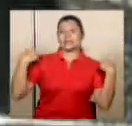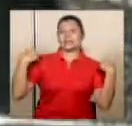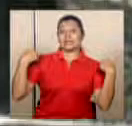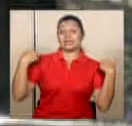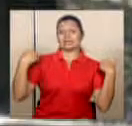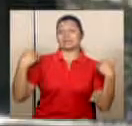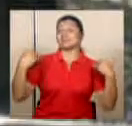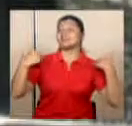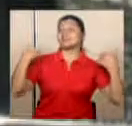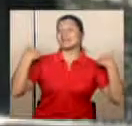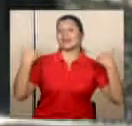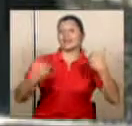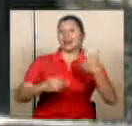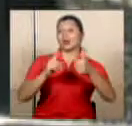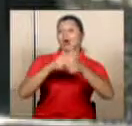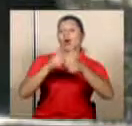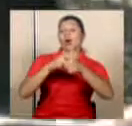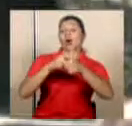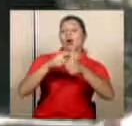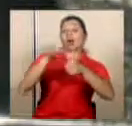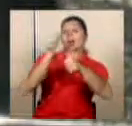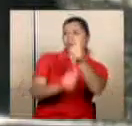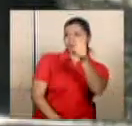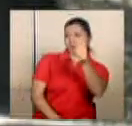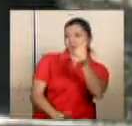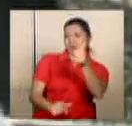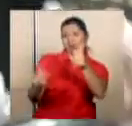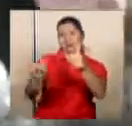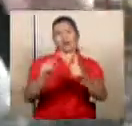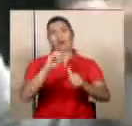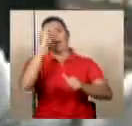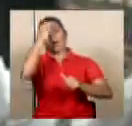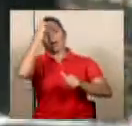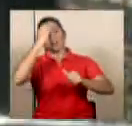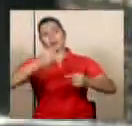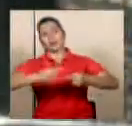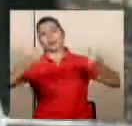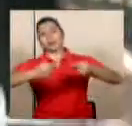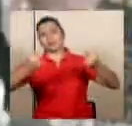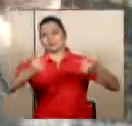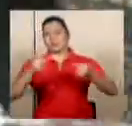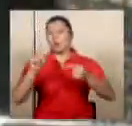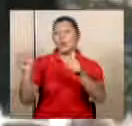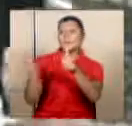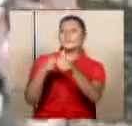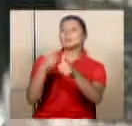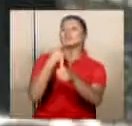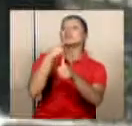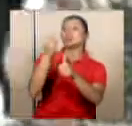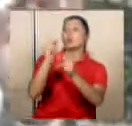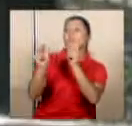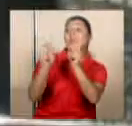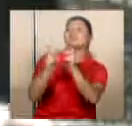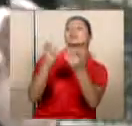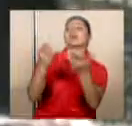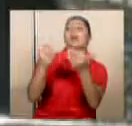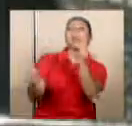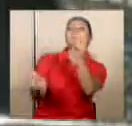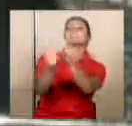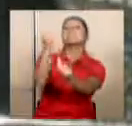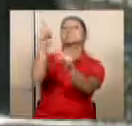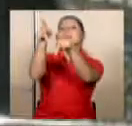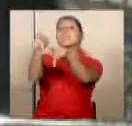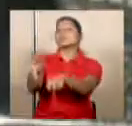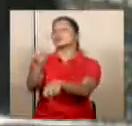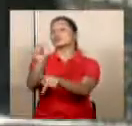derrota del dictamen de mayoría sin tener que apelar a esos argumentos. Lo primero que dijo es perfecto, la mayoría de las personas se opusieron